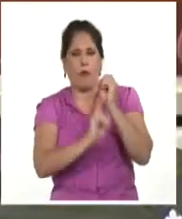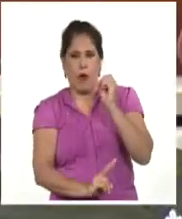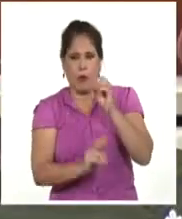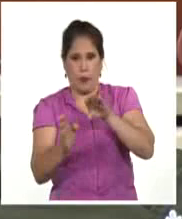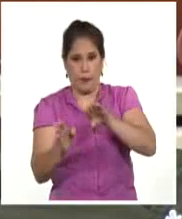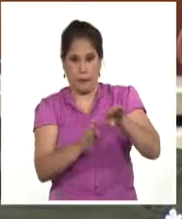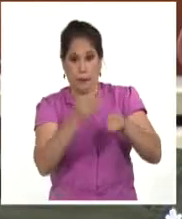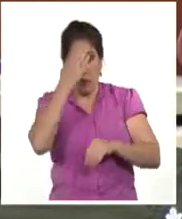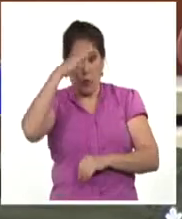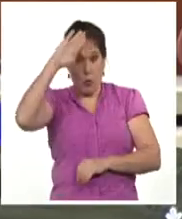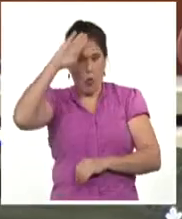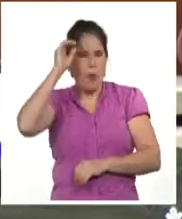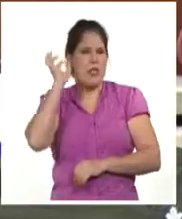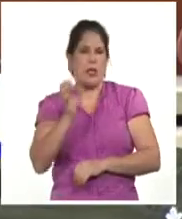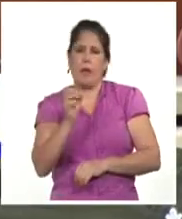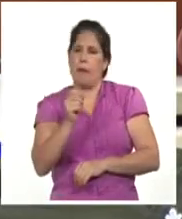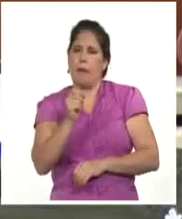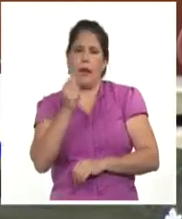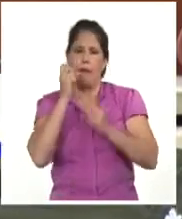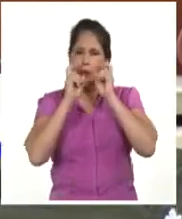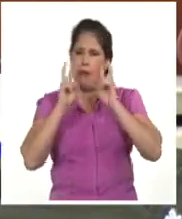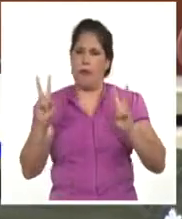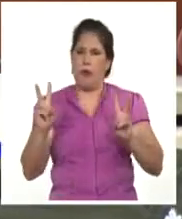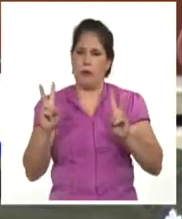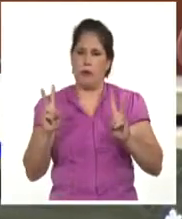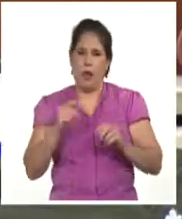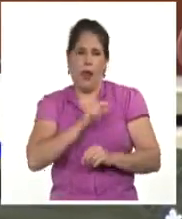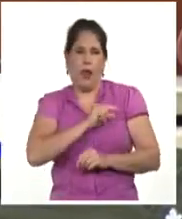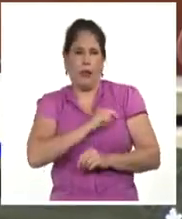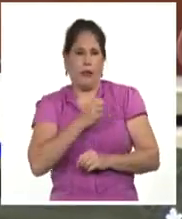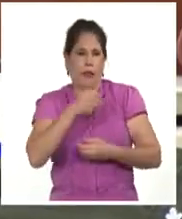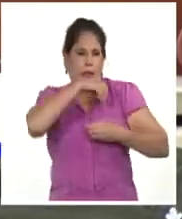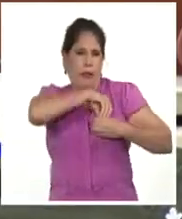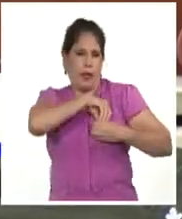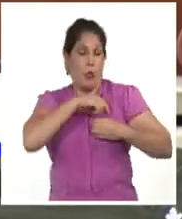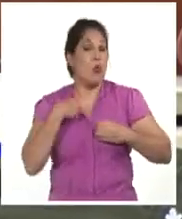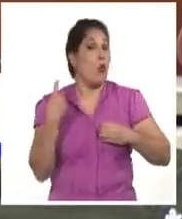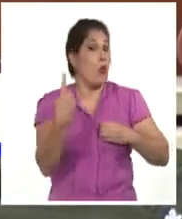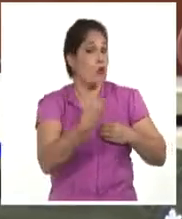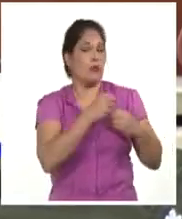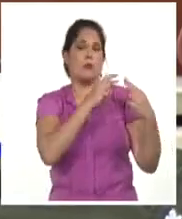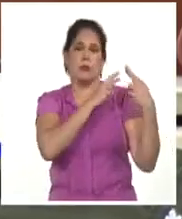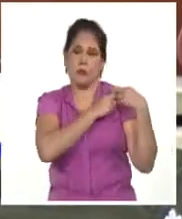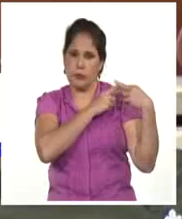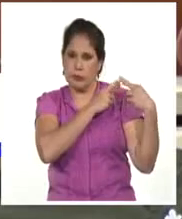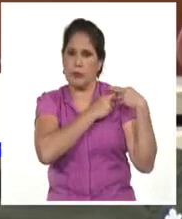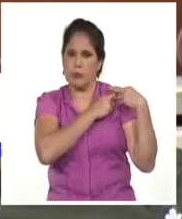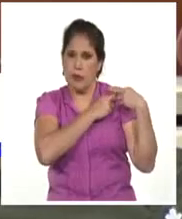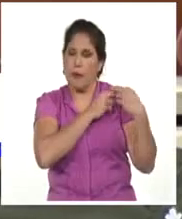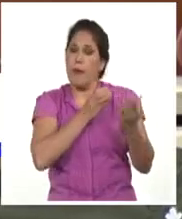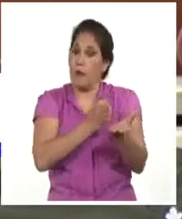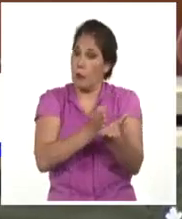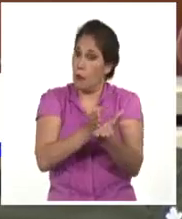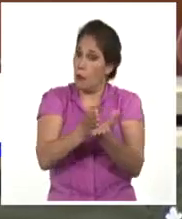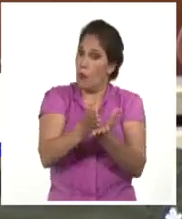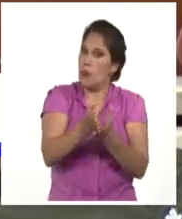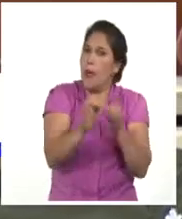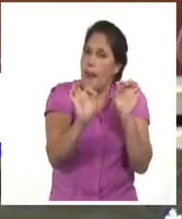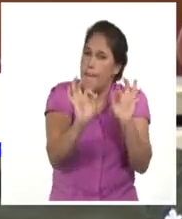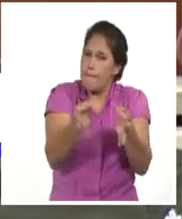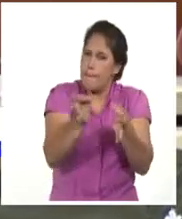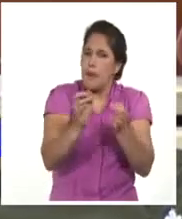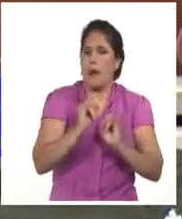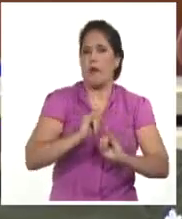tenerla siempre latente y siempre viva y nosotros somos los responsables de mantener esa